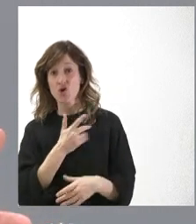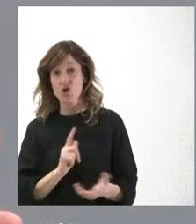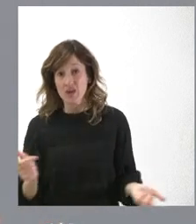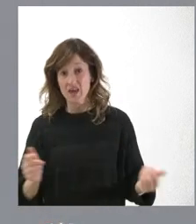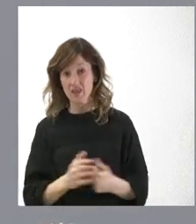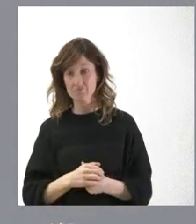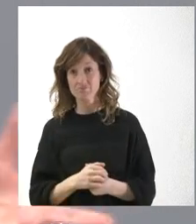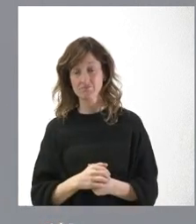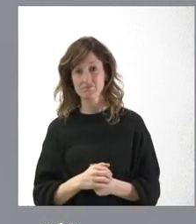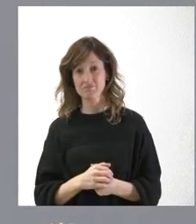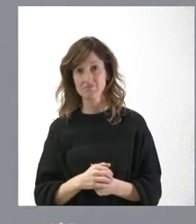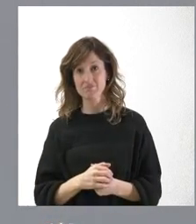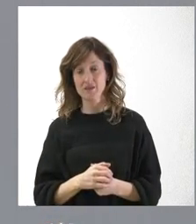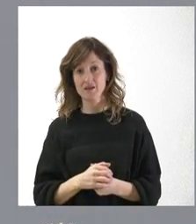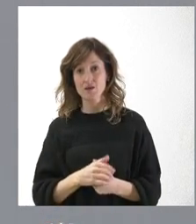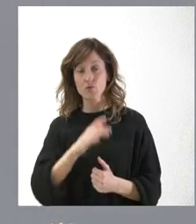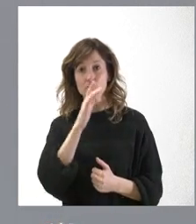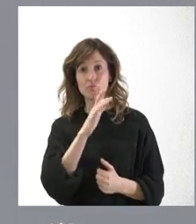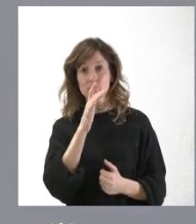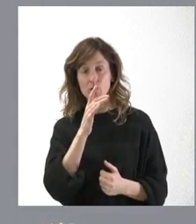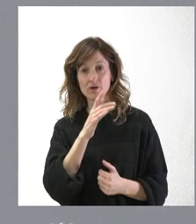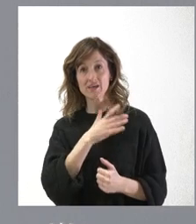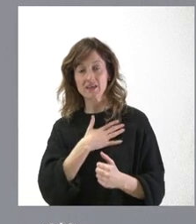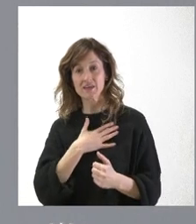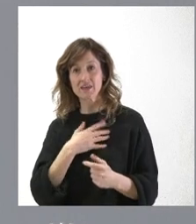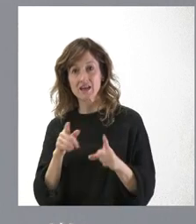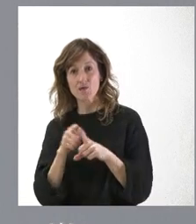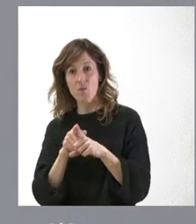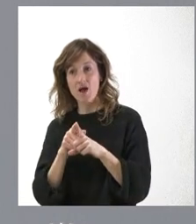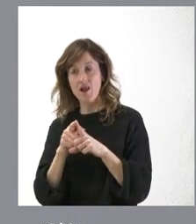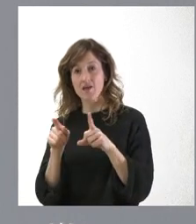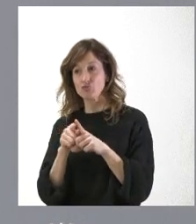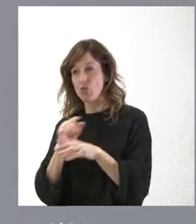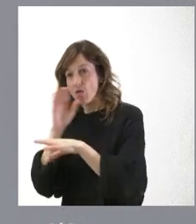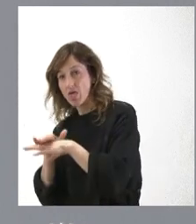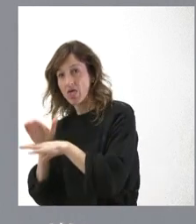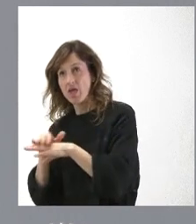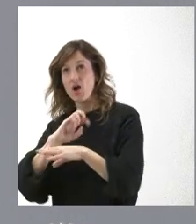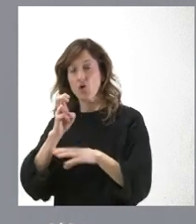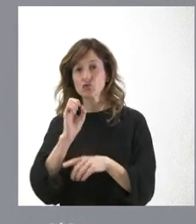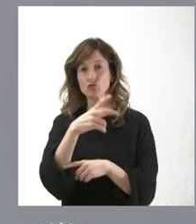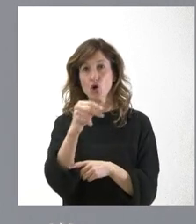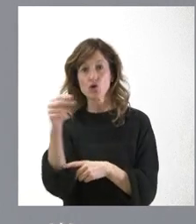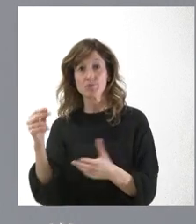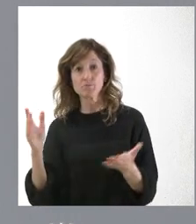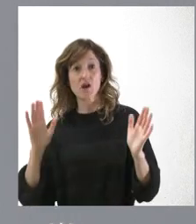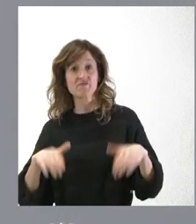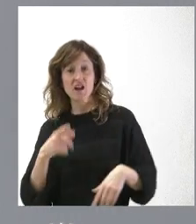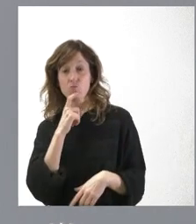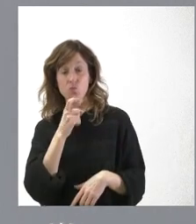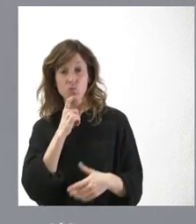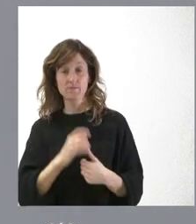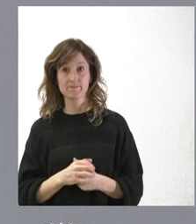porque con unos quiere imponer y con otros vive prostrado en una posición donde no cabe la negociación, pues realmente es muy difícil.